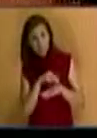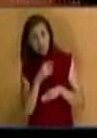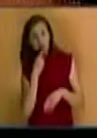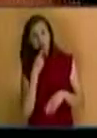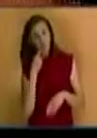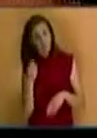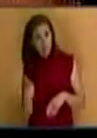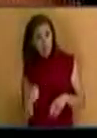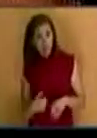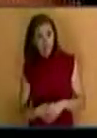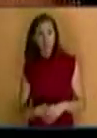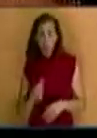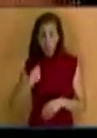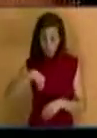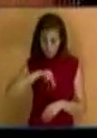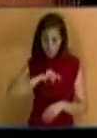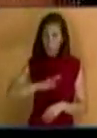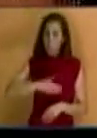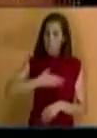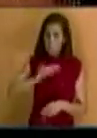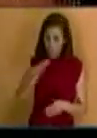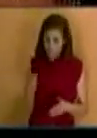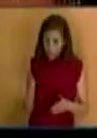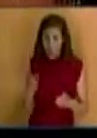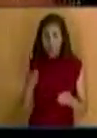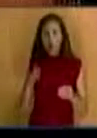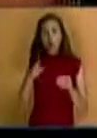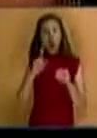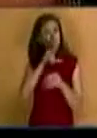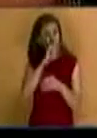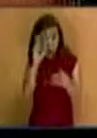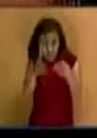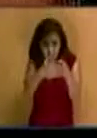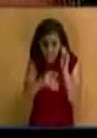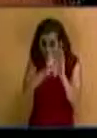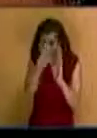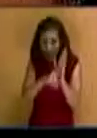manifiestan que nosotros podemos restringir sin cerrar